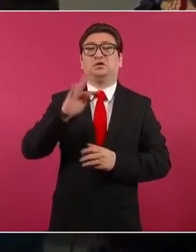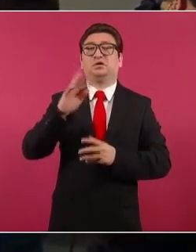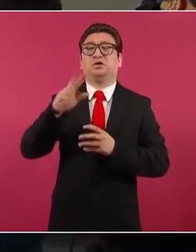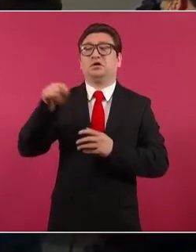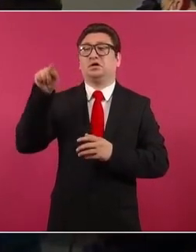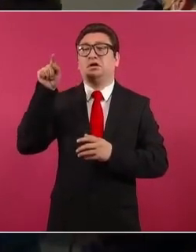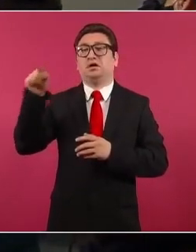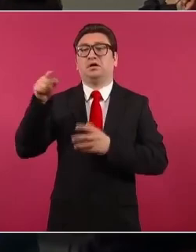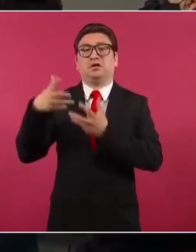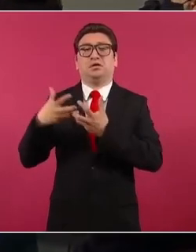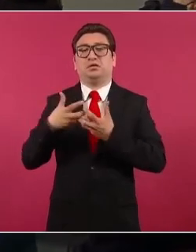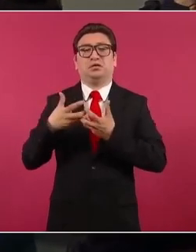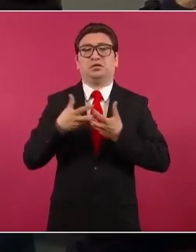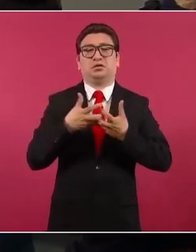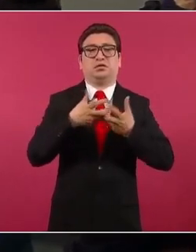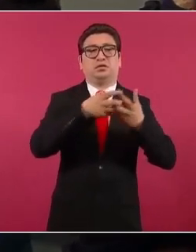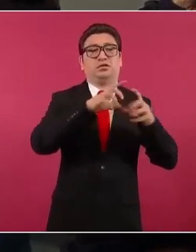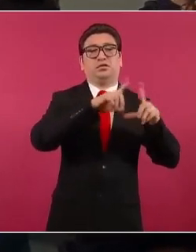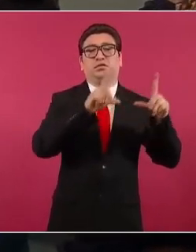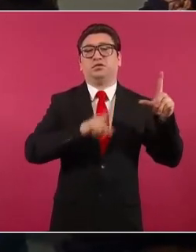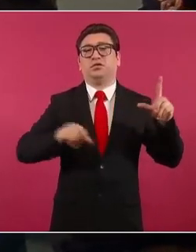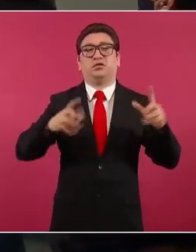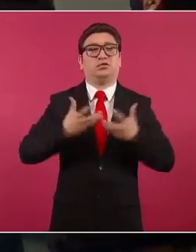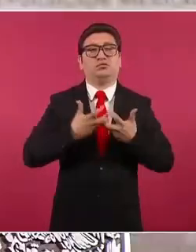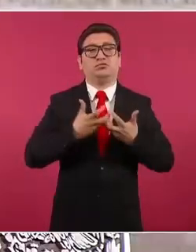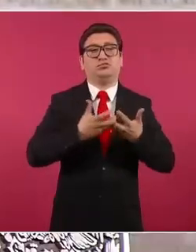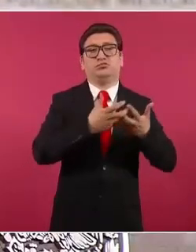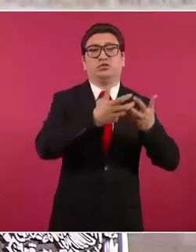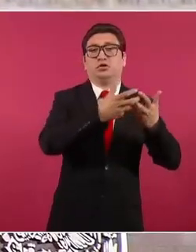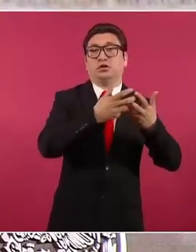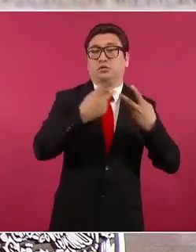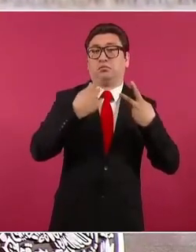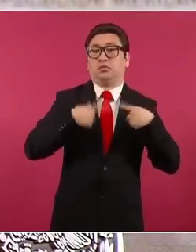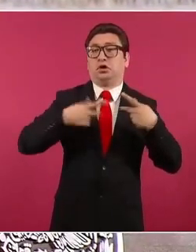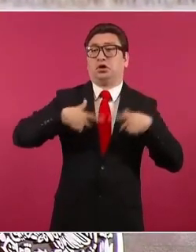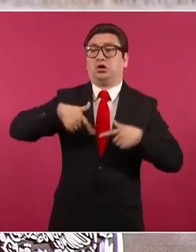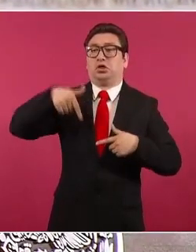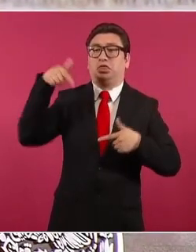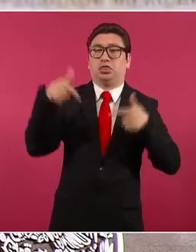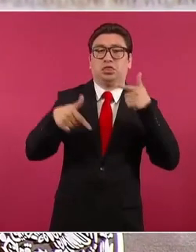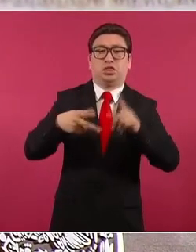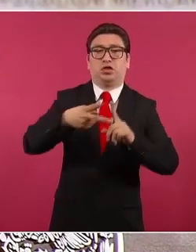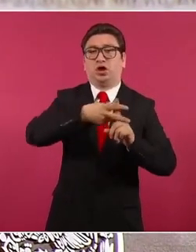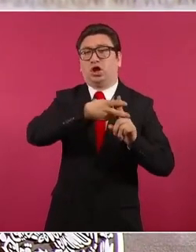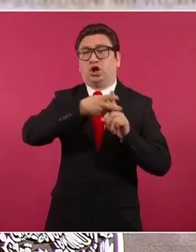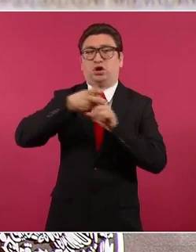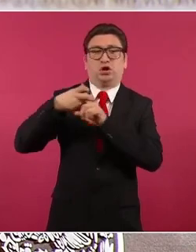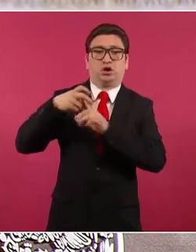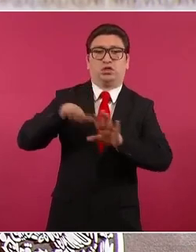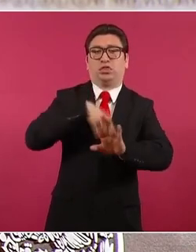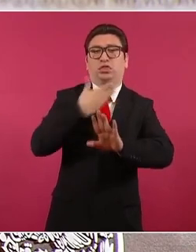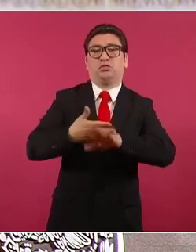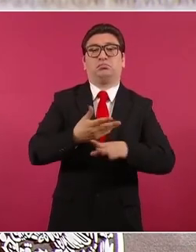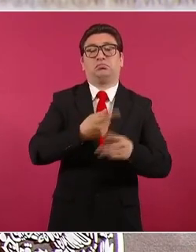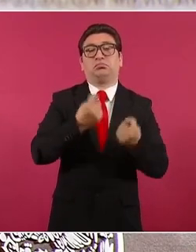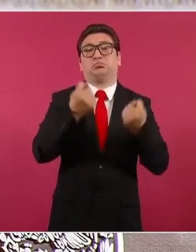sean asaltados, secuestrados, agredidos,